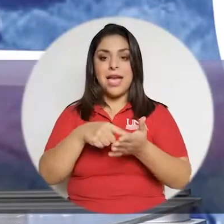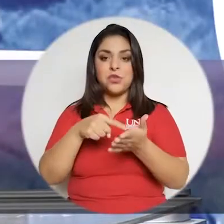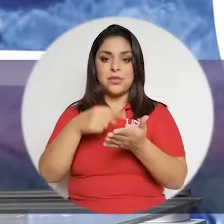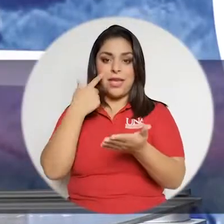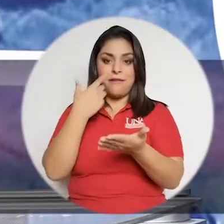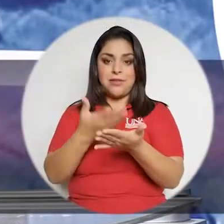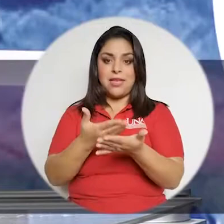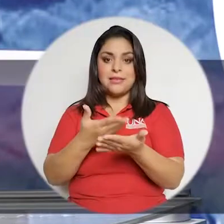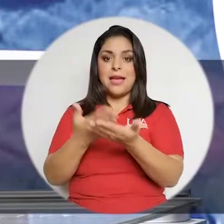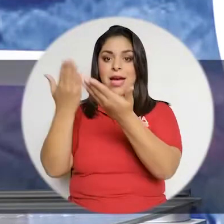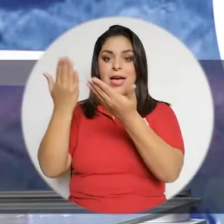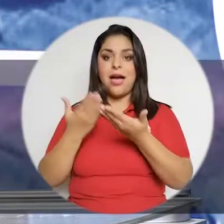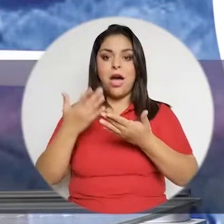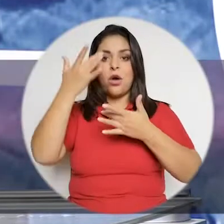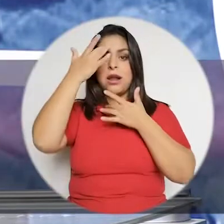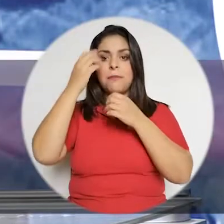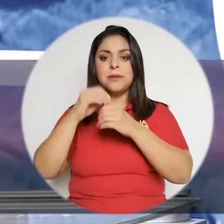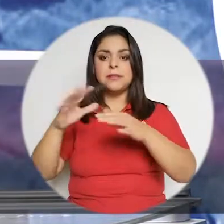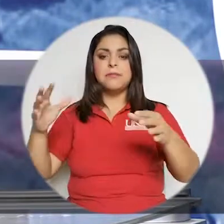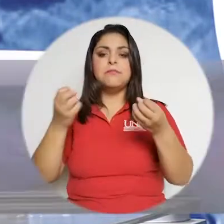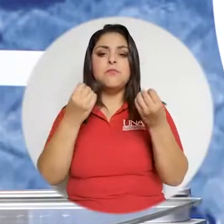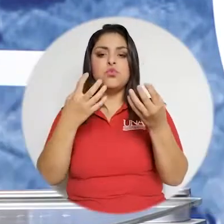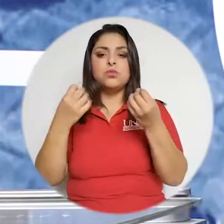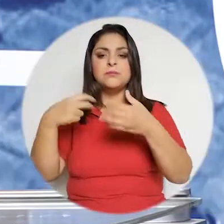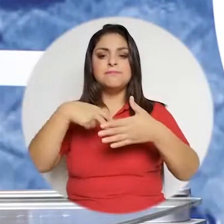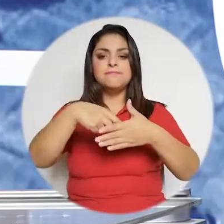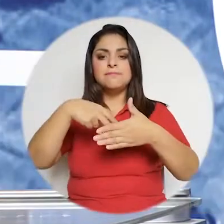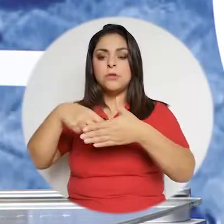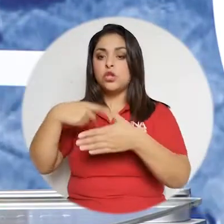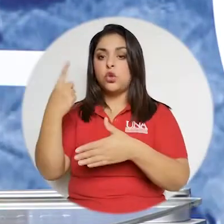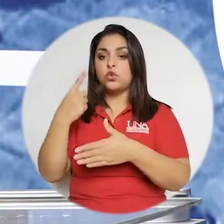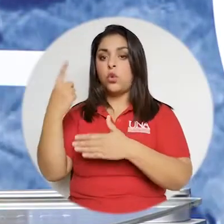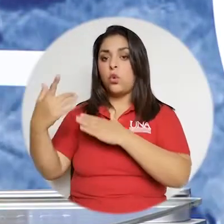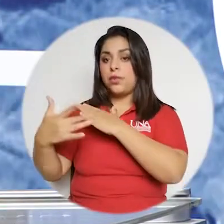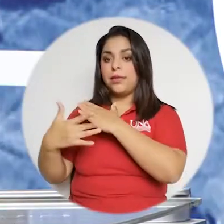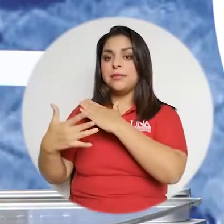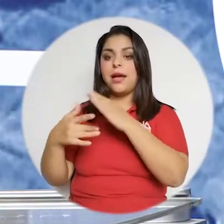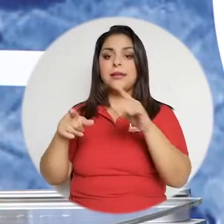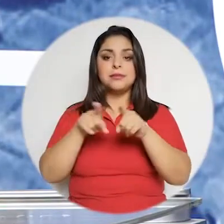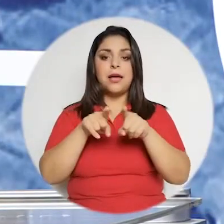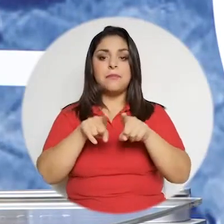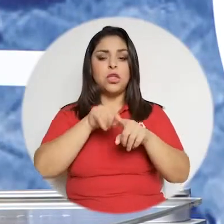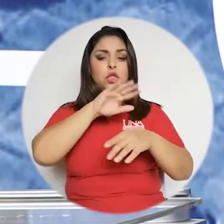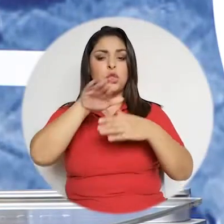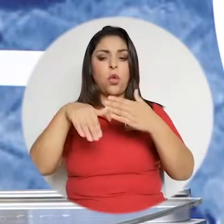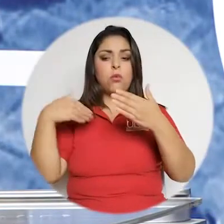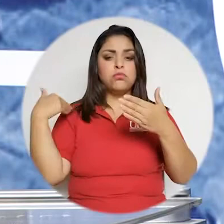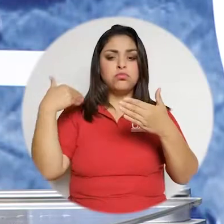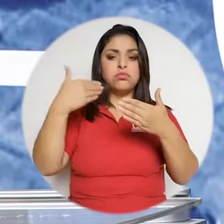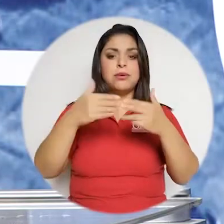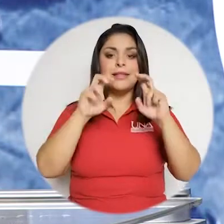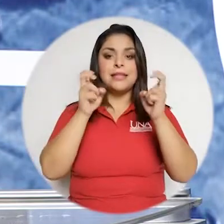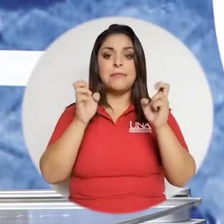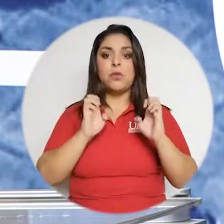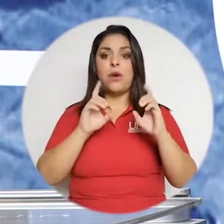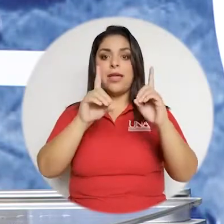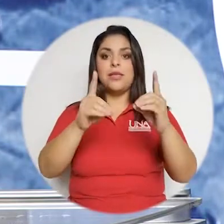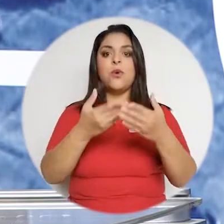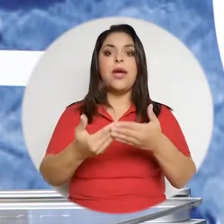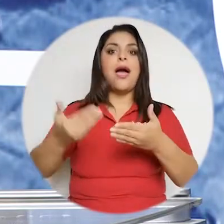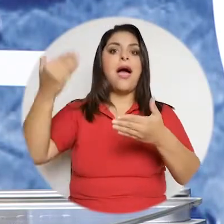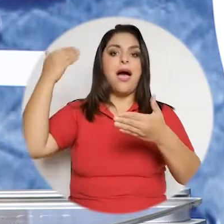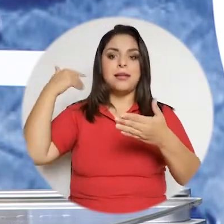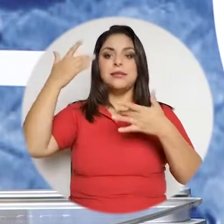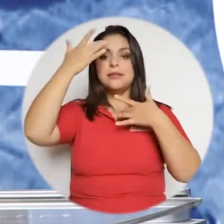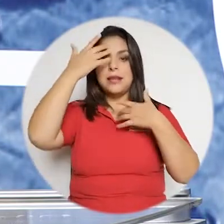la pandemia de las múltiples brechas, no solo la digital, ¿verdad?, sino en todo el tema educativo que veníamos arrastrando como país desde antes de la pandemia.